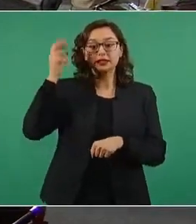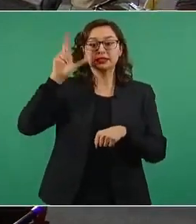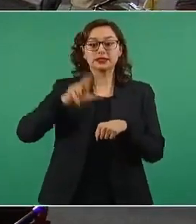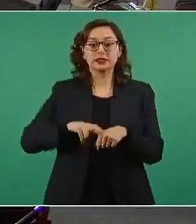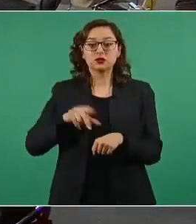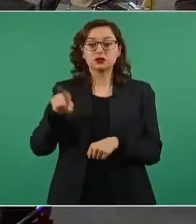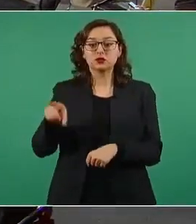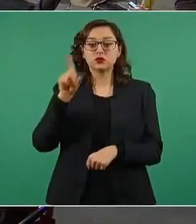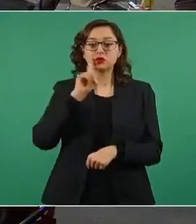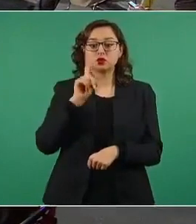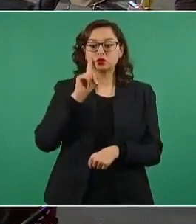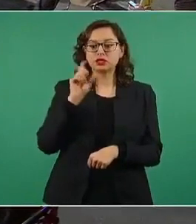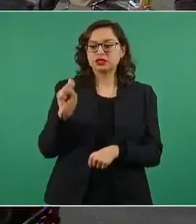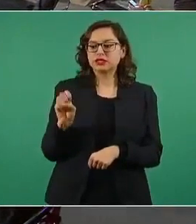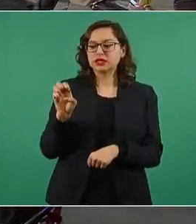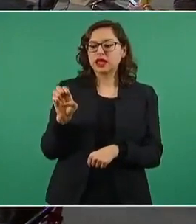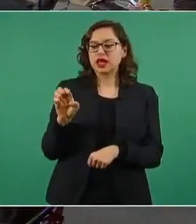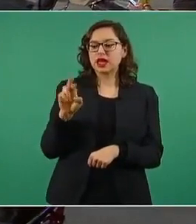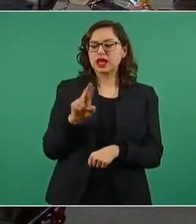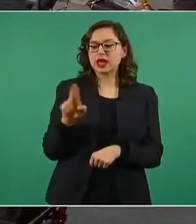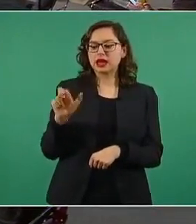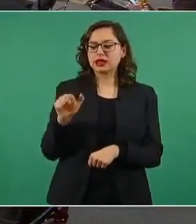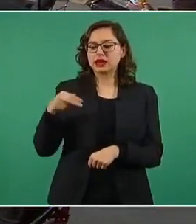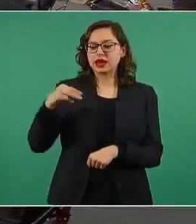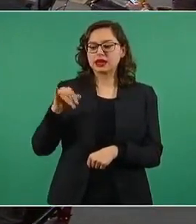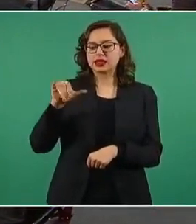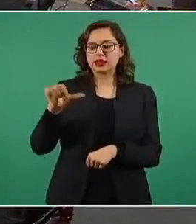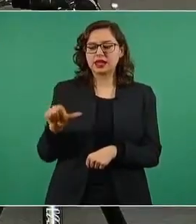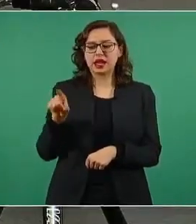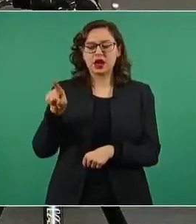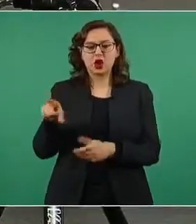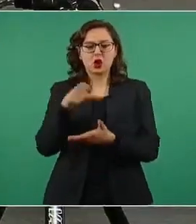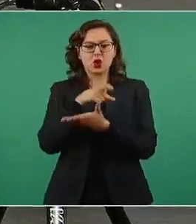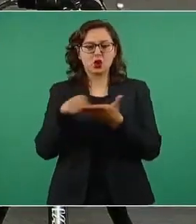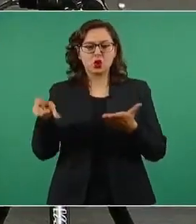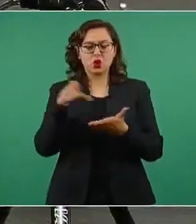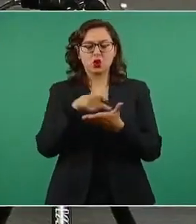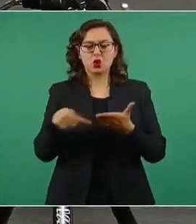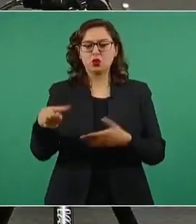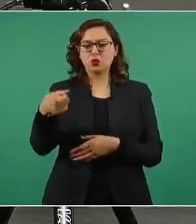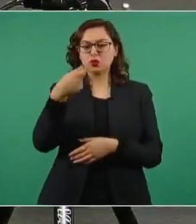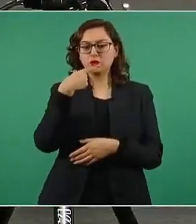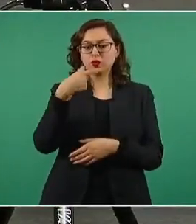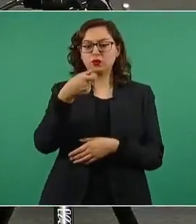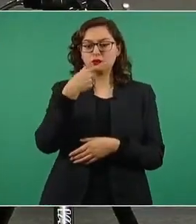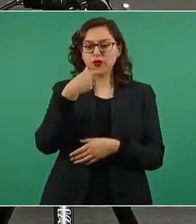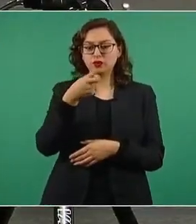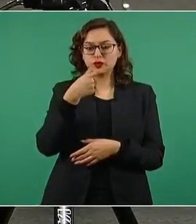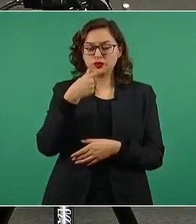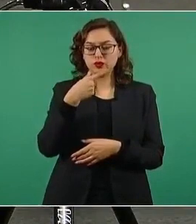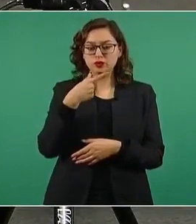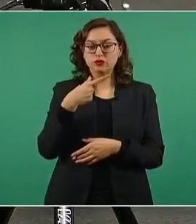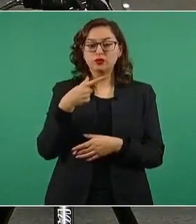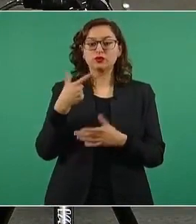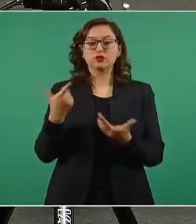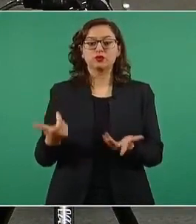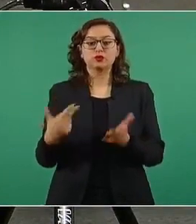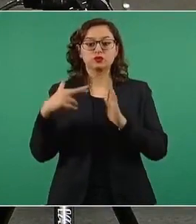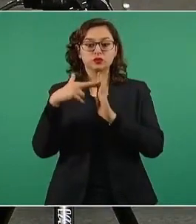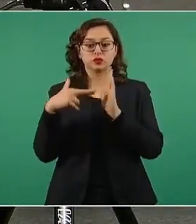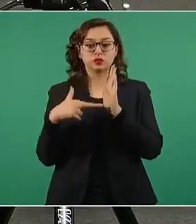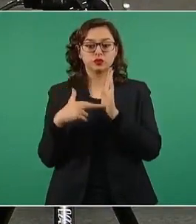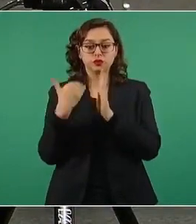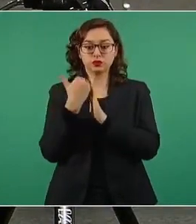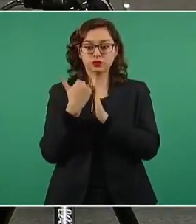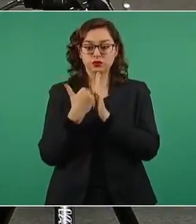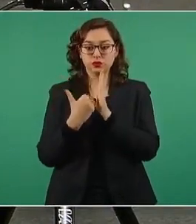Serranía, se empezaron a hacer compras de medicamentos biosimilares y las reglas estrictas para